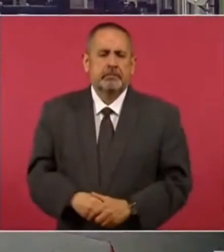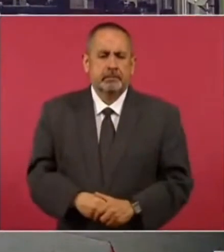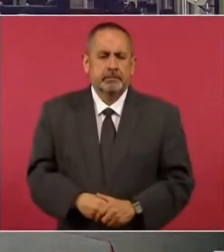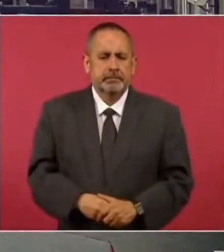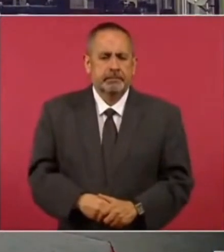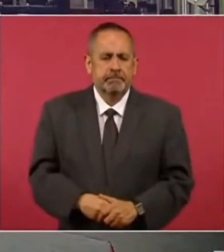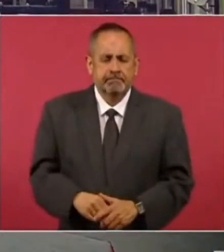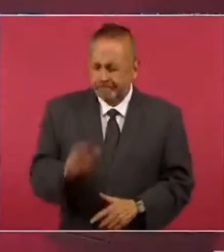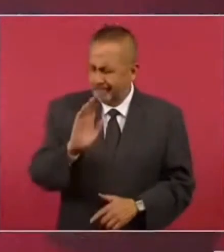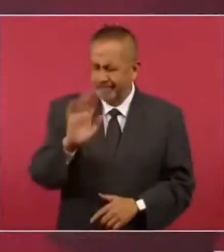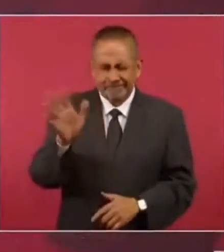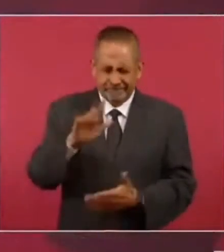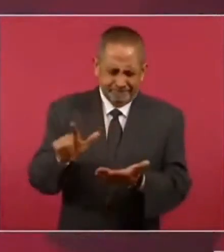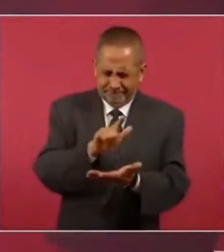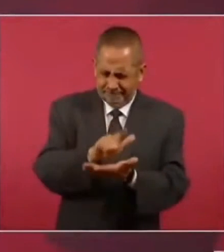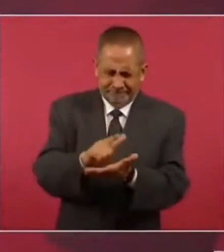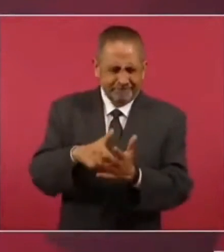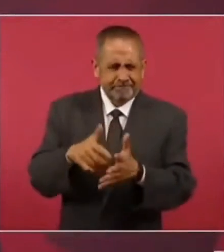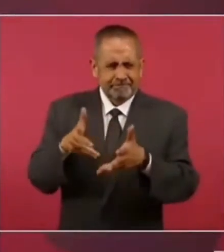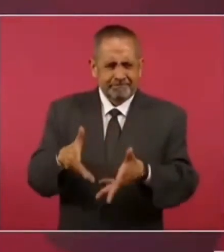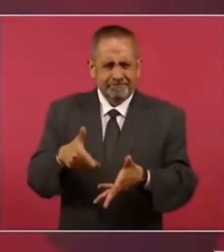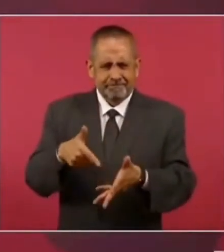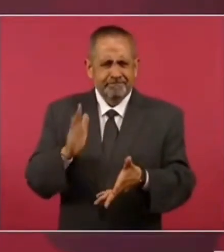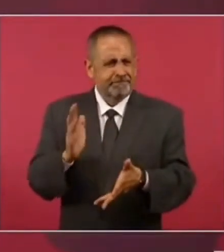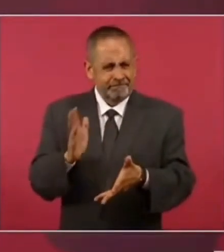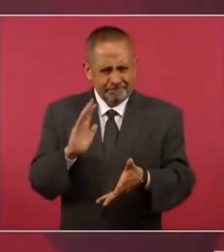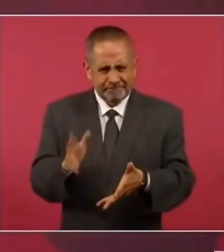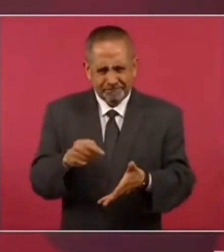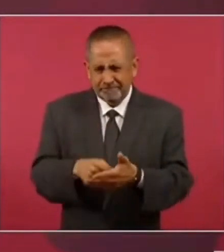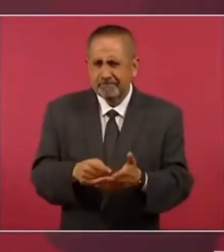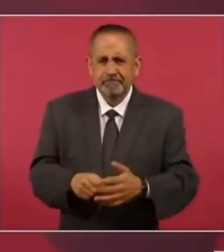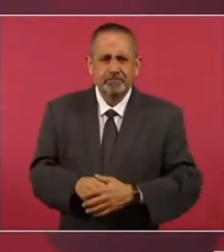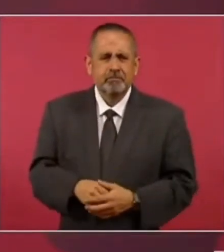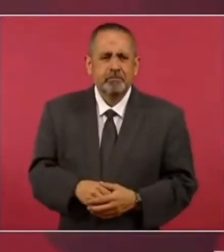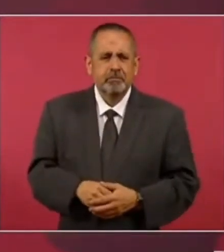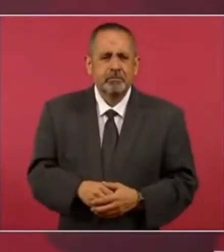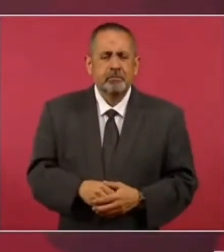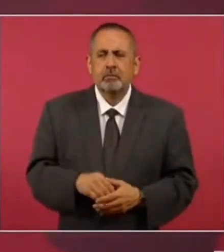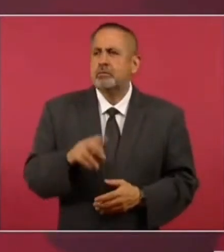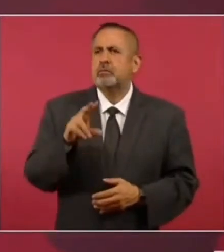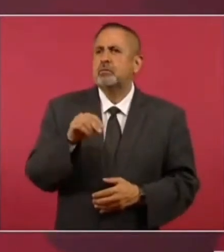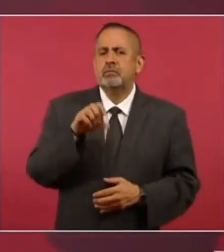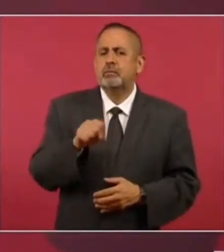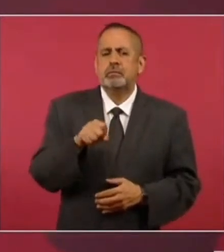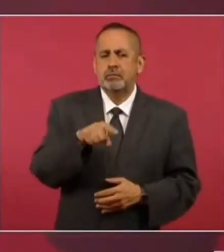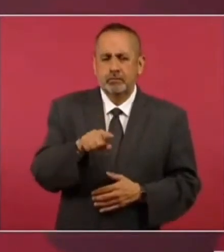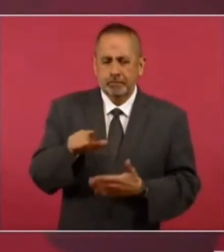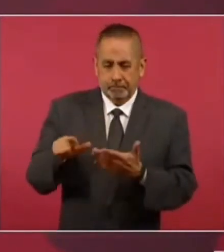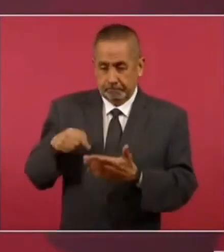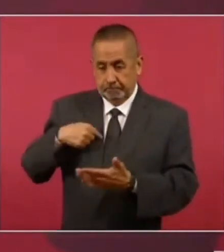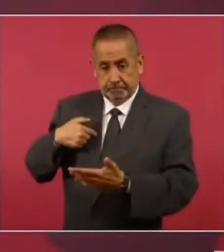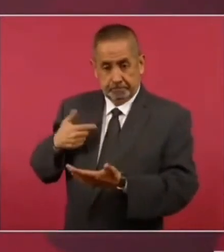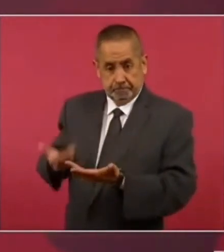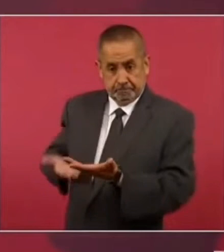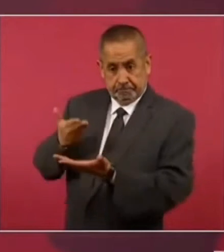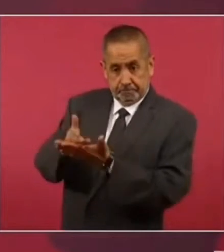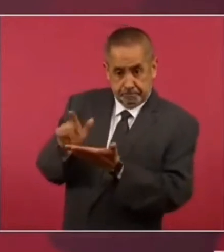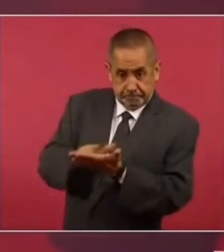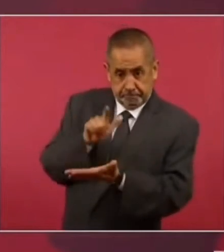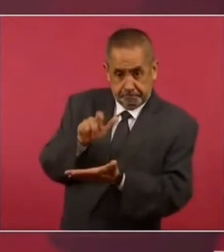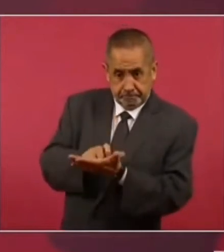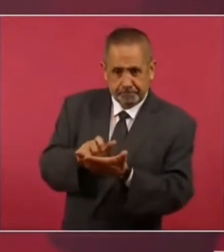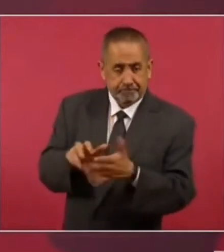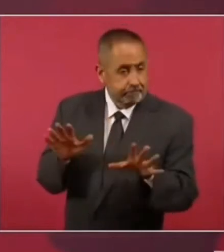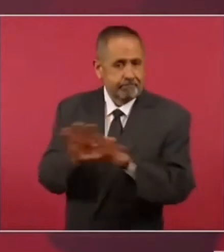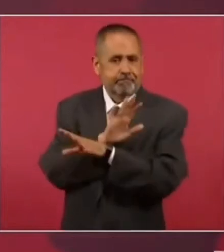está en las leyes, eso no tiene que ver propiamente con esta reforma. Es cuidar el medio